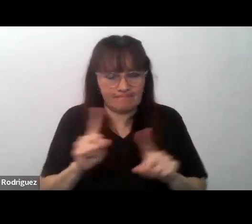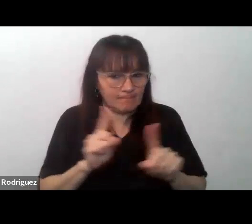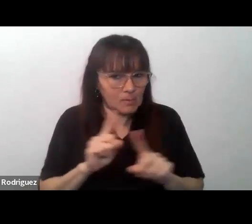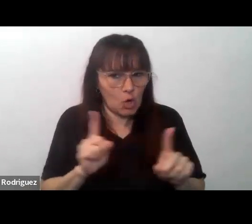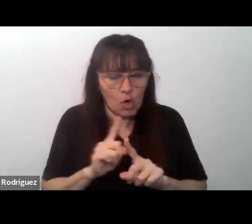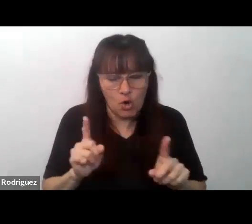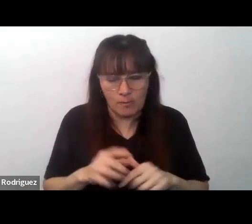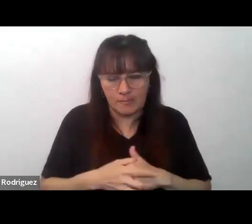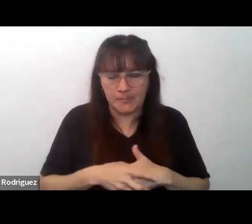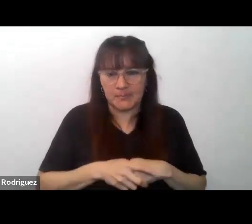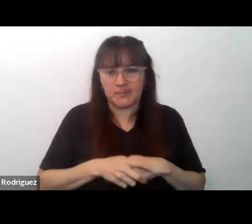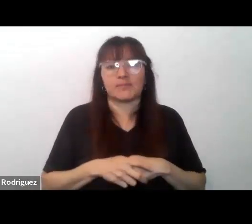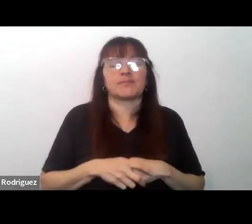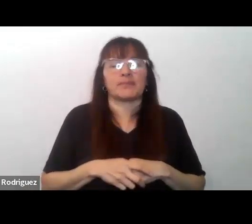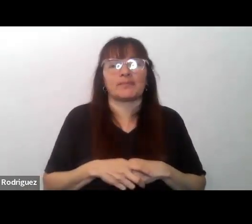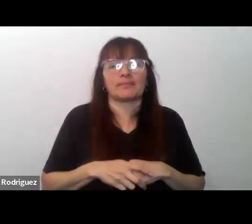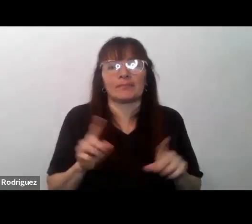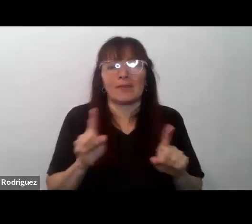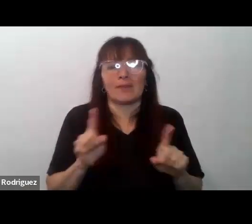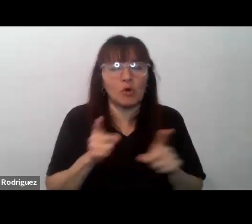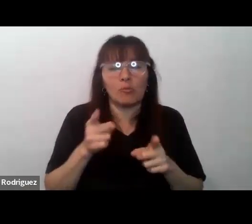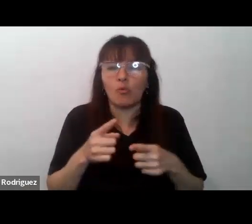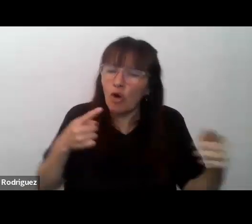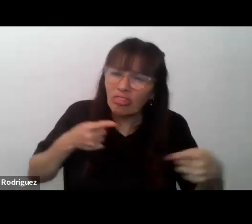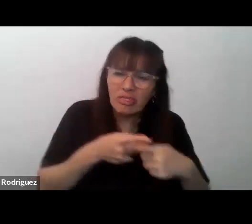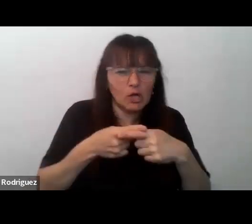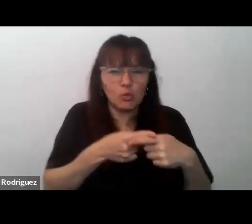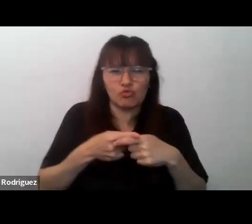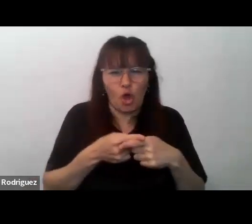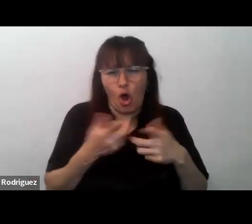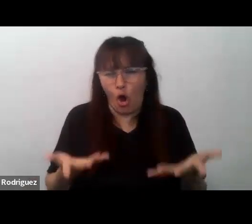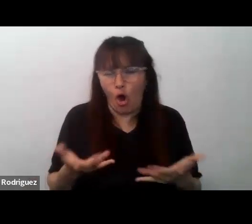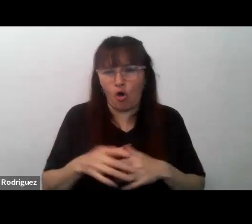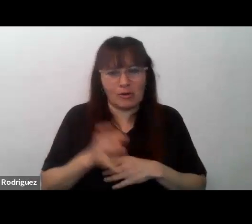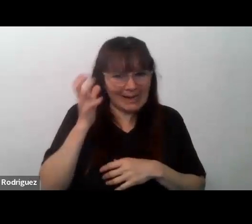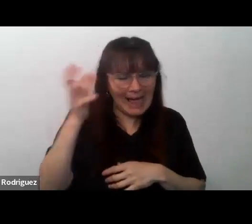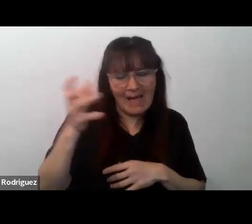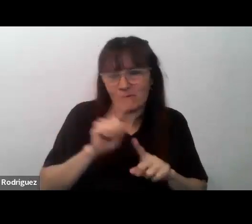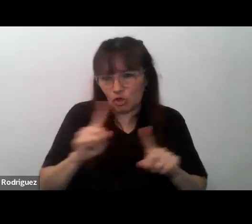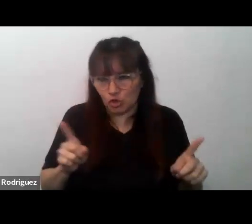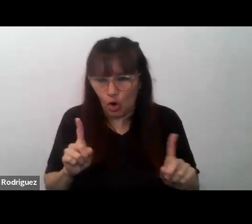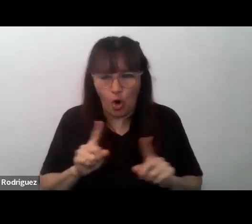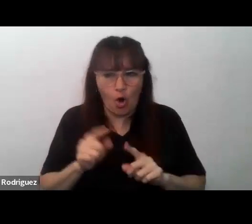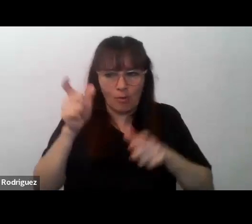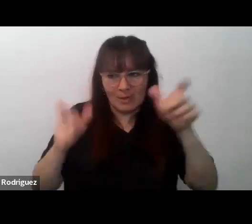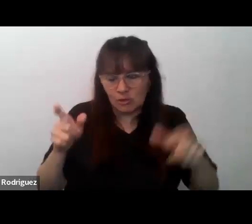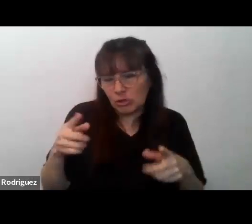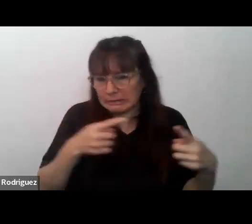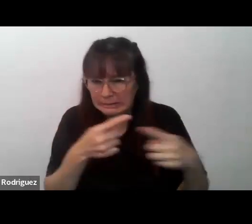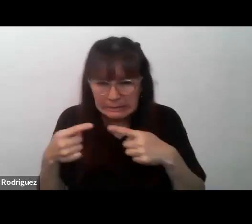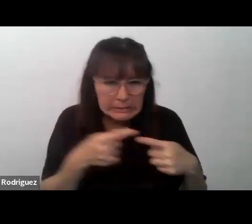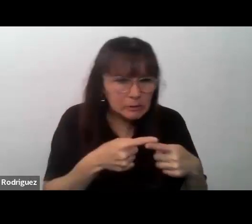ser tampoco una discusión agresiva polémica entre individuos